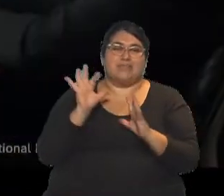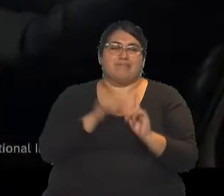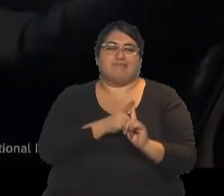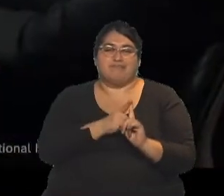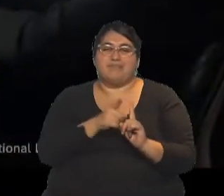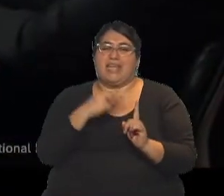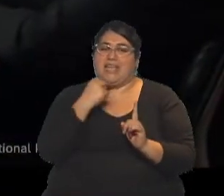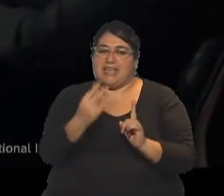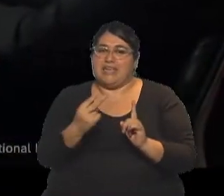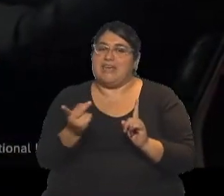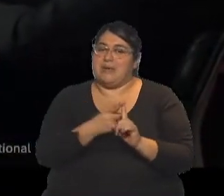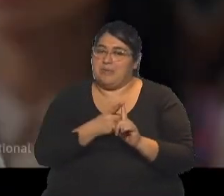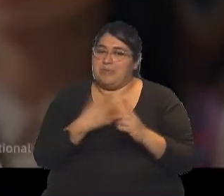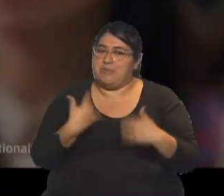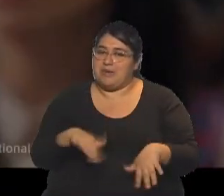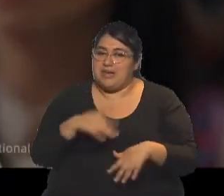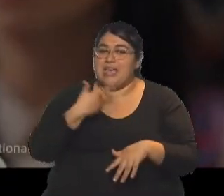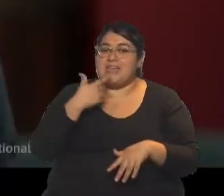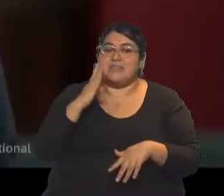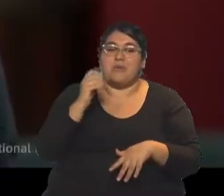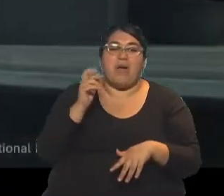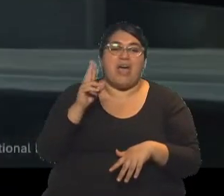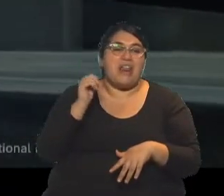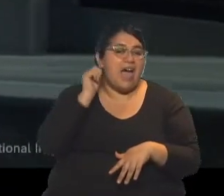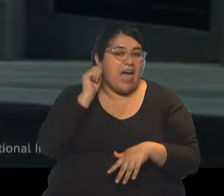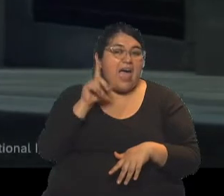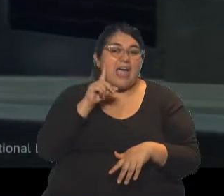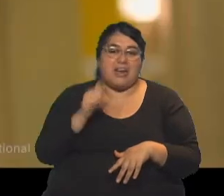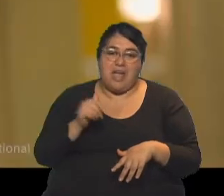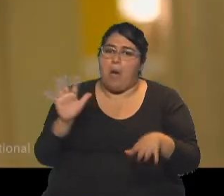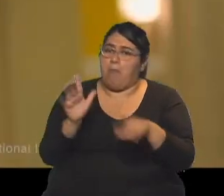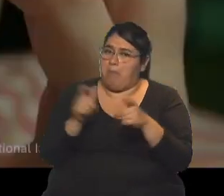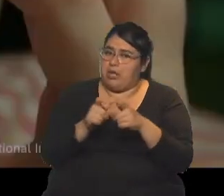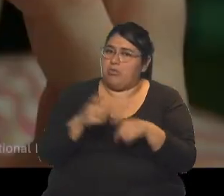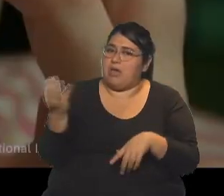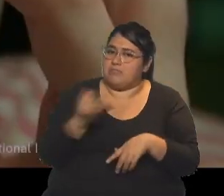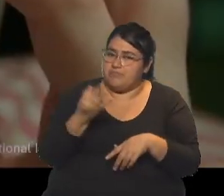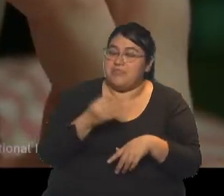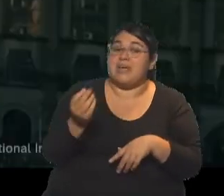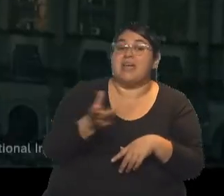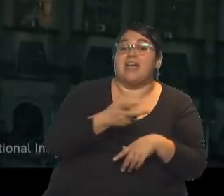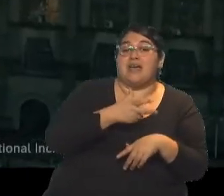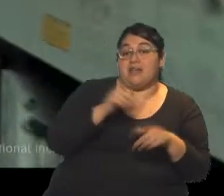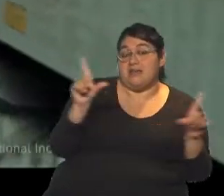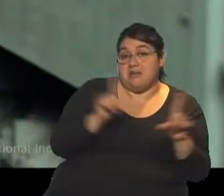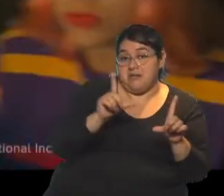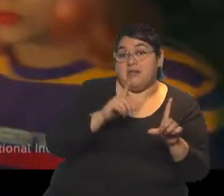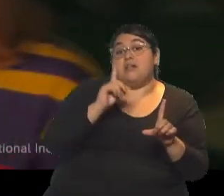hijo, tremendo, Leo Esbaraglia, tremendo, Valentín Wayne, una gran película también para ver en plataformas y en el cine a partir de hoy.